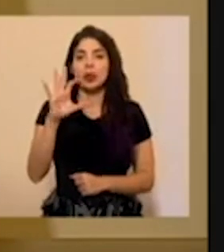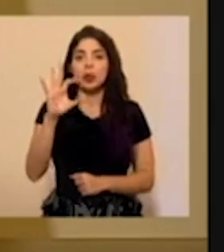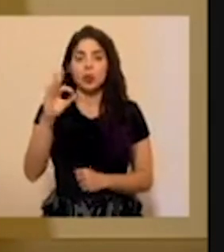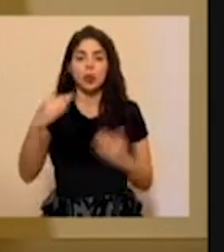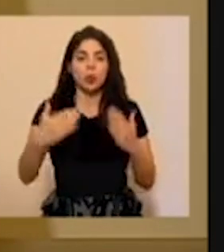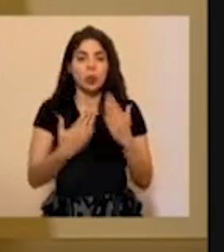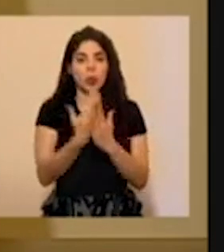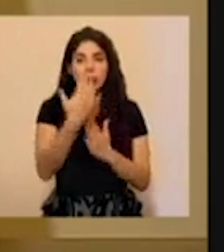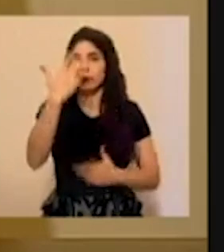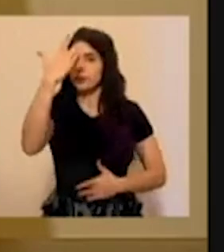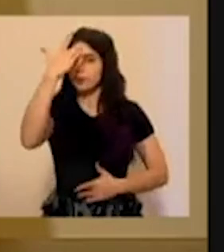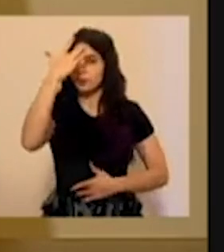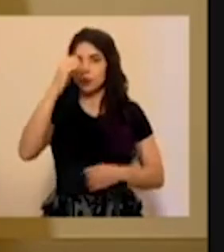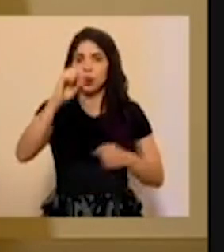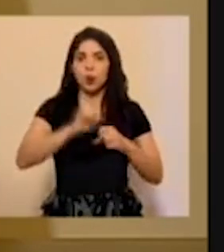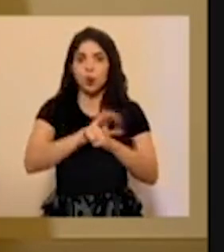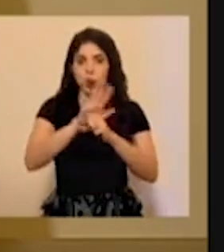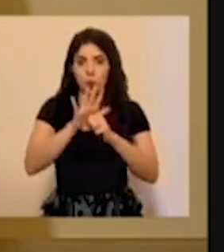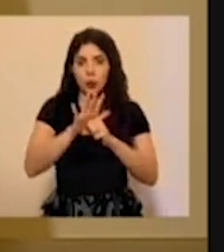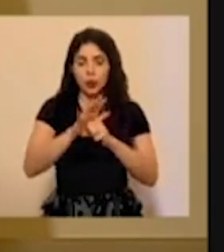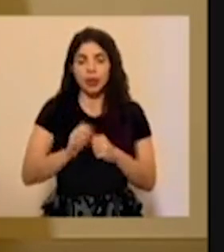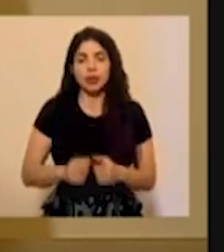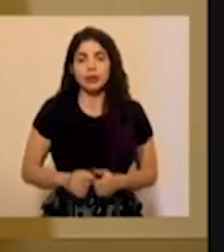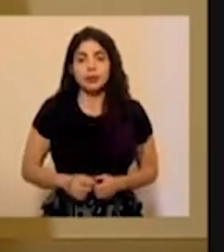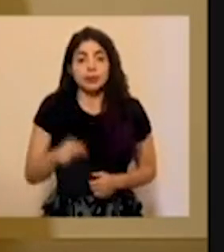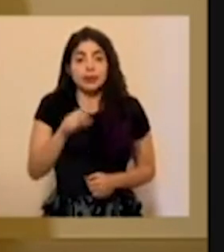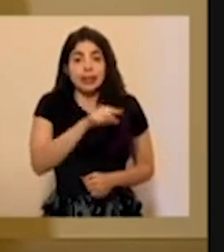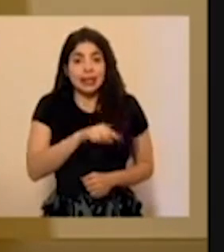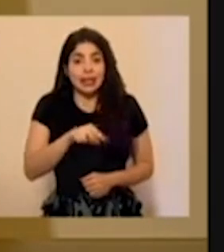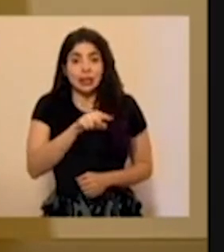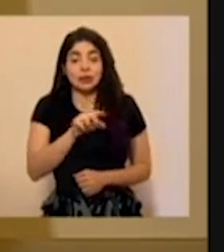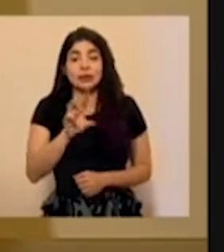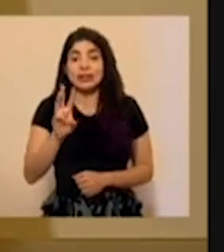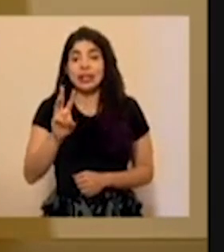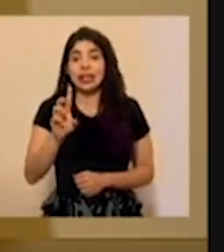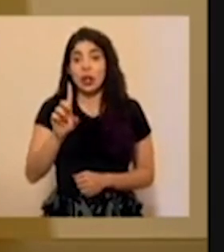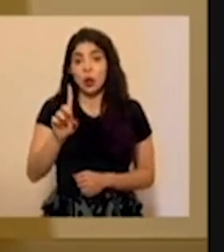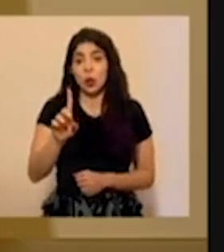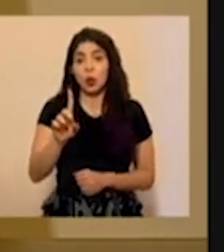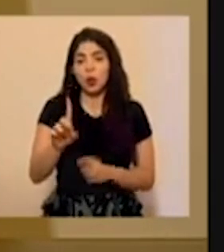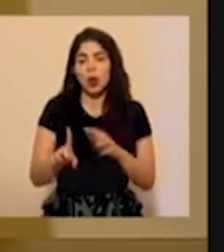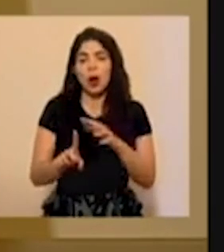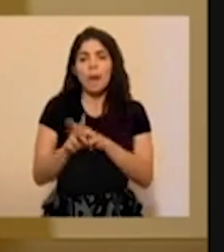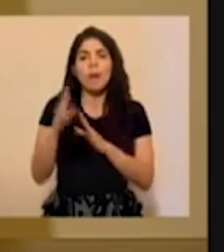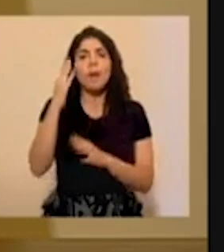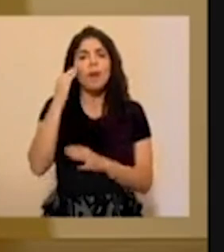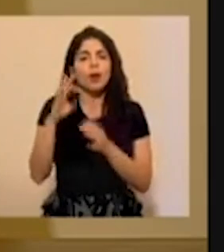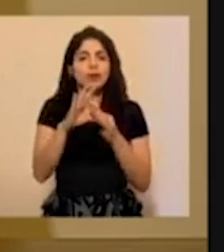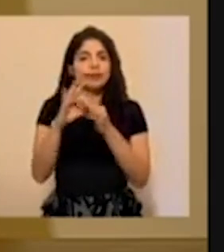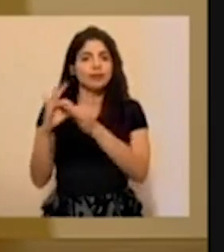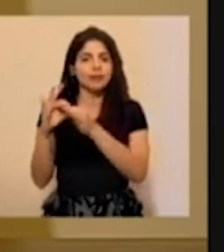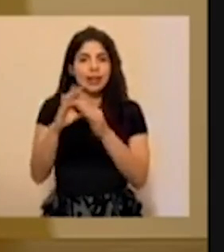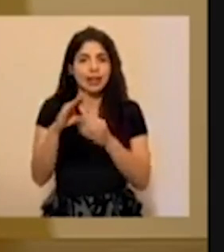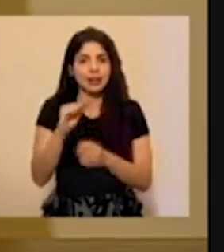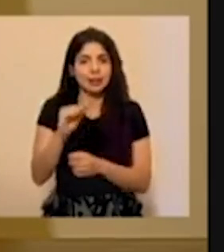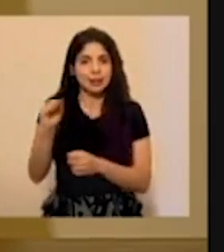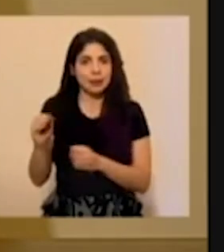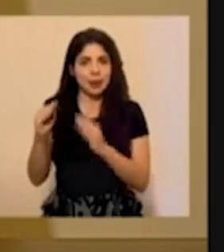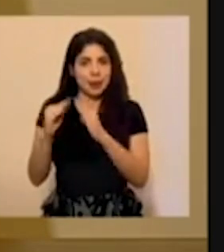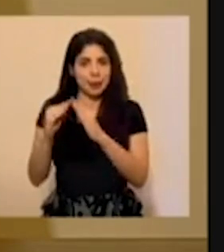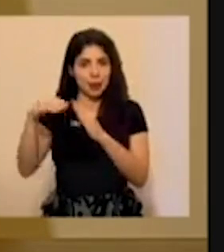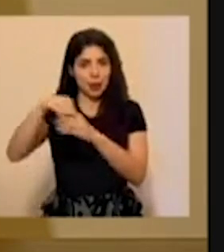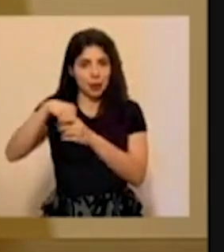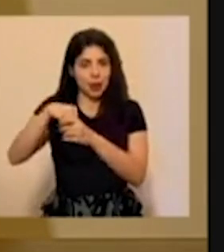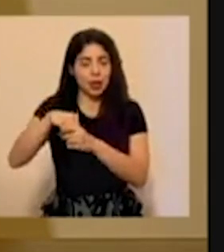casos nuevos de COVID-19, de los cuales 61 son diagnosticados por nexo epidemiológico y